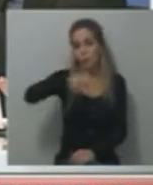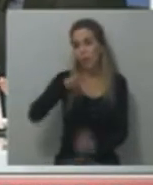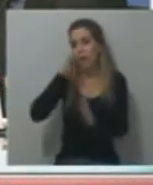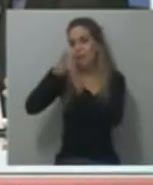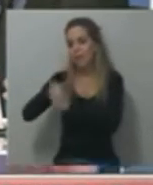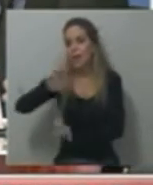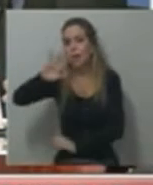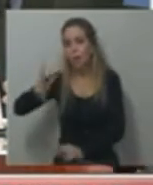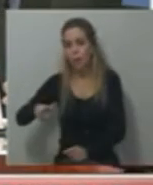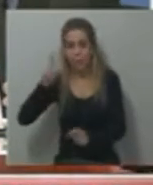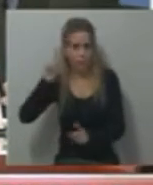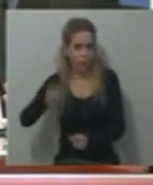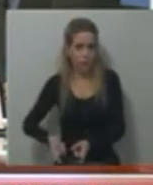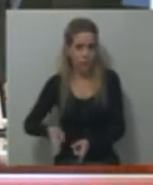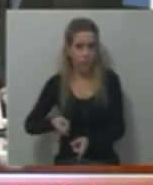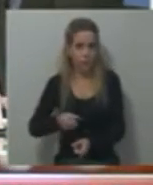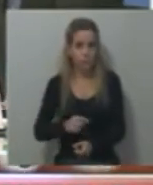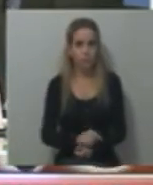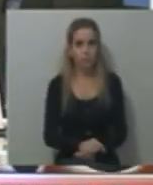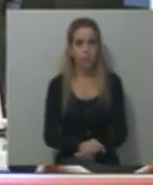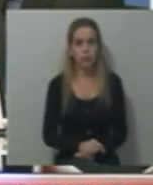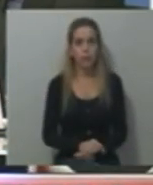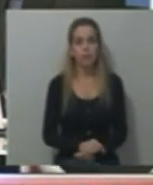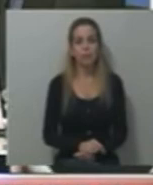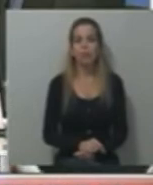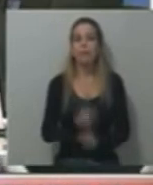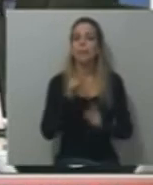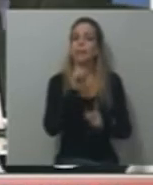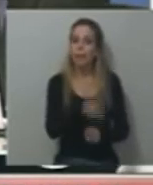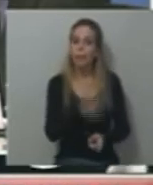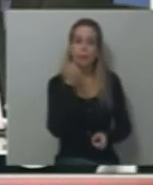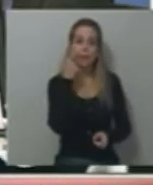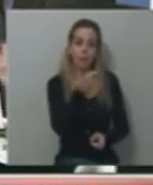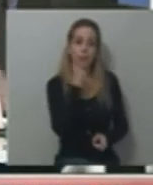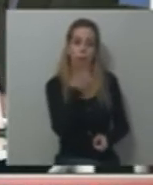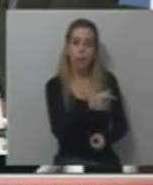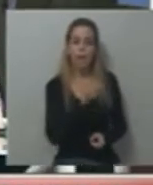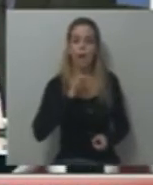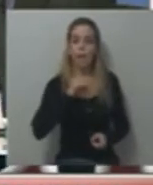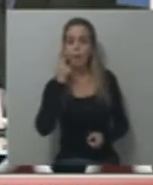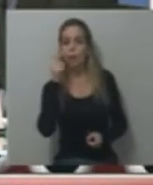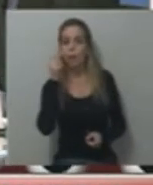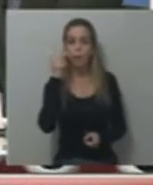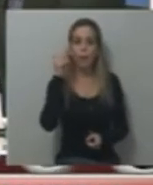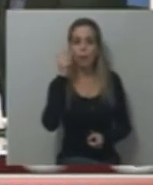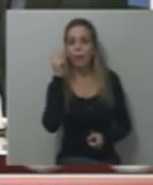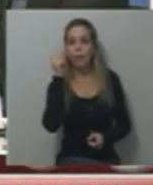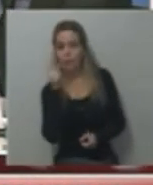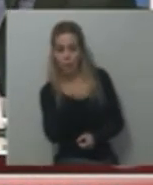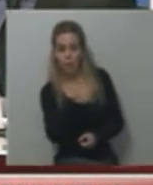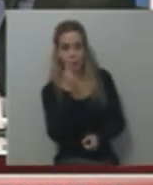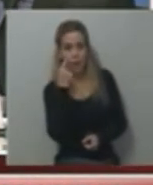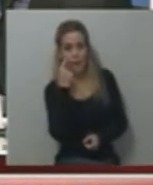paciencia. Sí, claro. A él en el 99 lo robaron, cuando lo asaltaron, en su propia casa, cuando era intendente de Ezeiza,